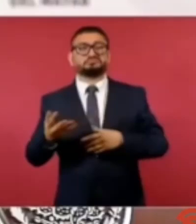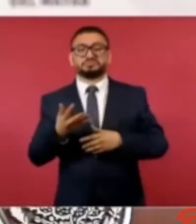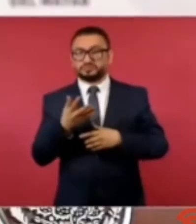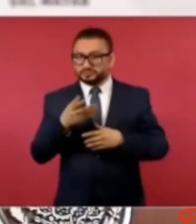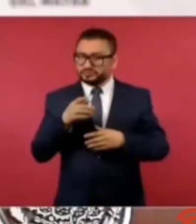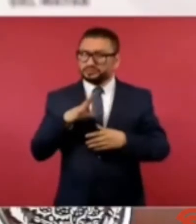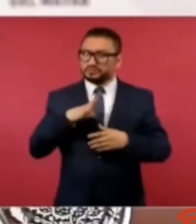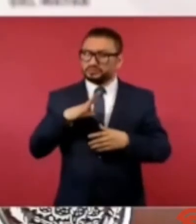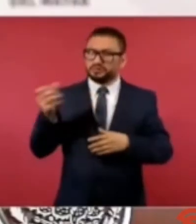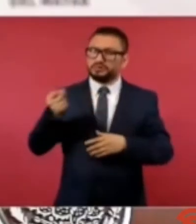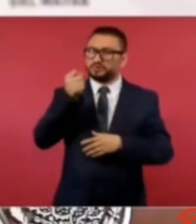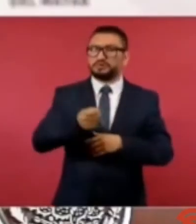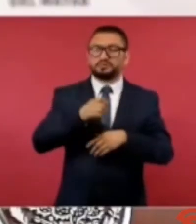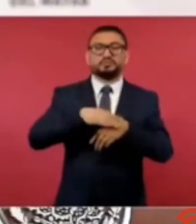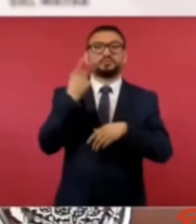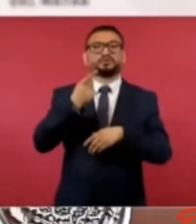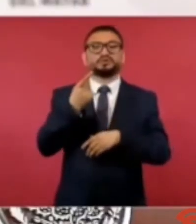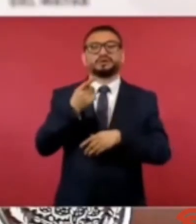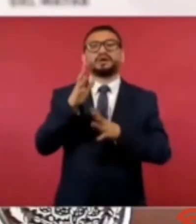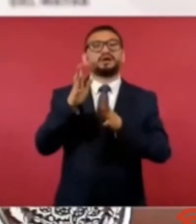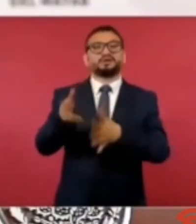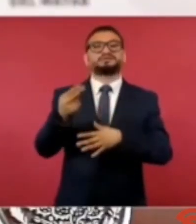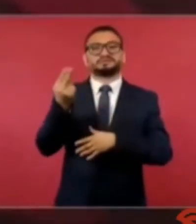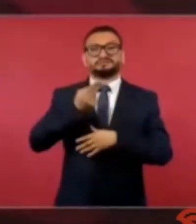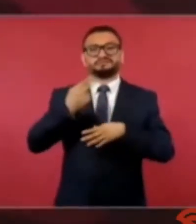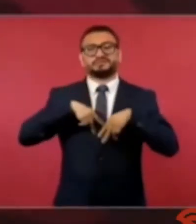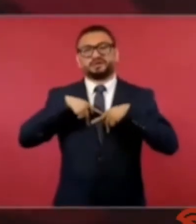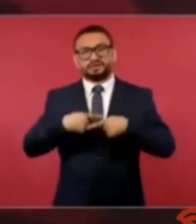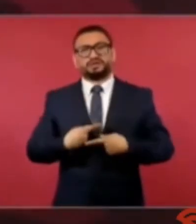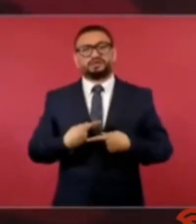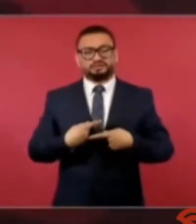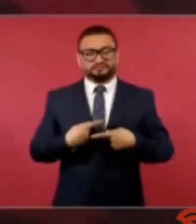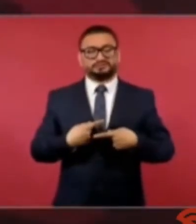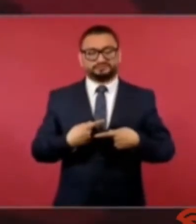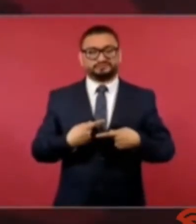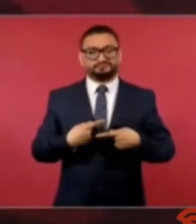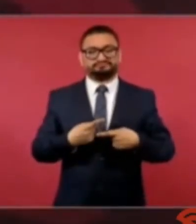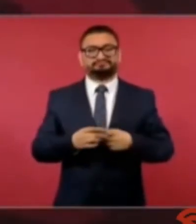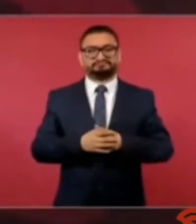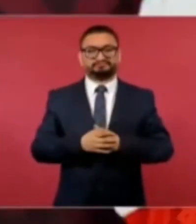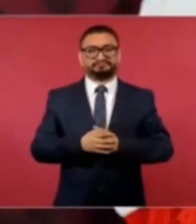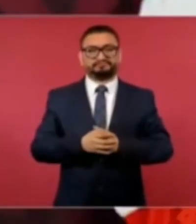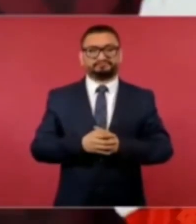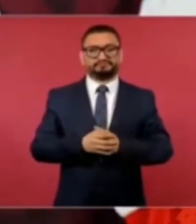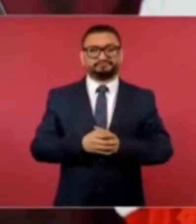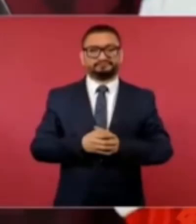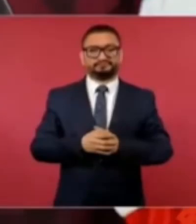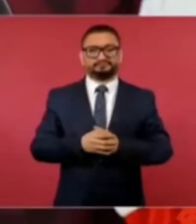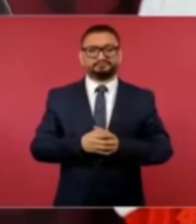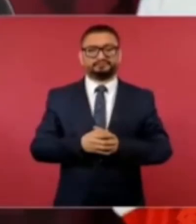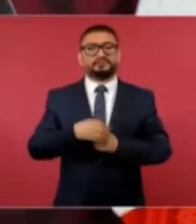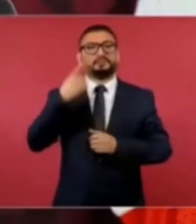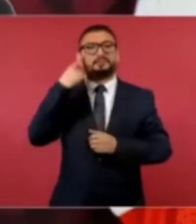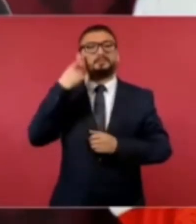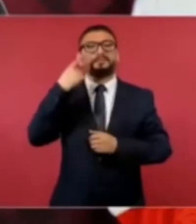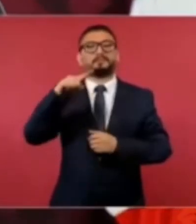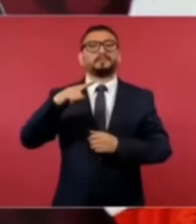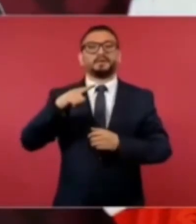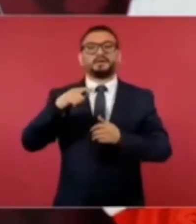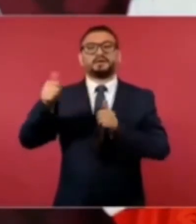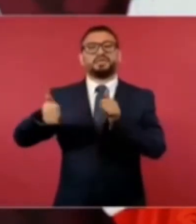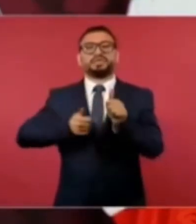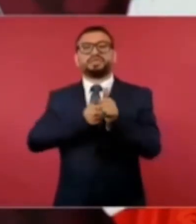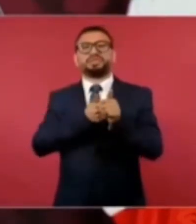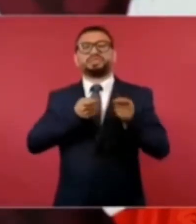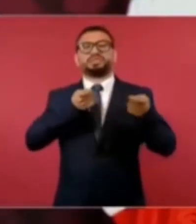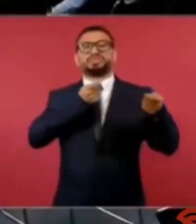porque los necesitan así débiles para que los manejen